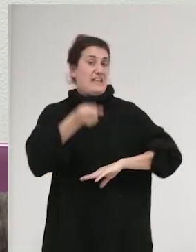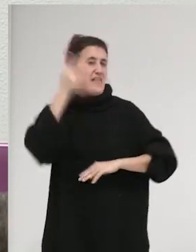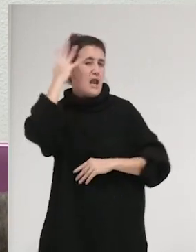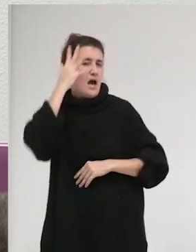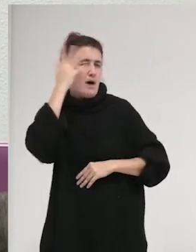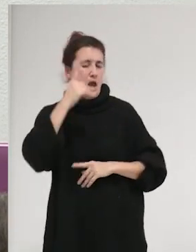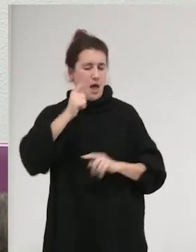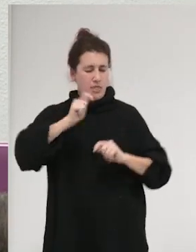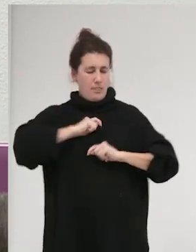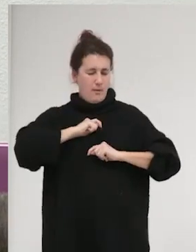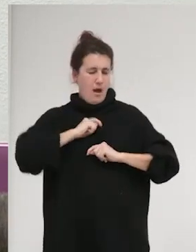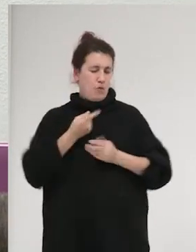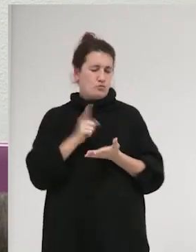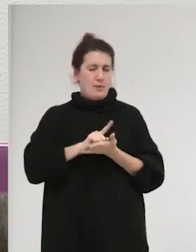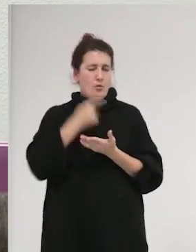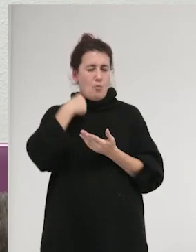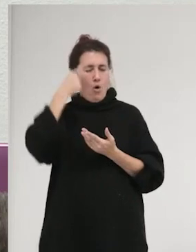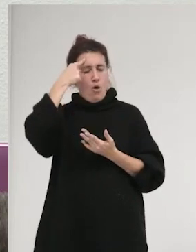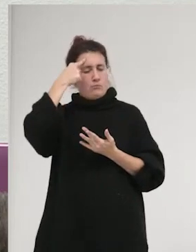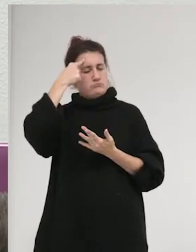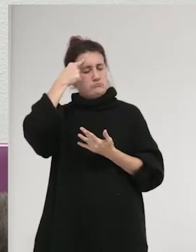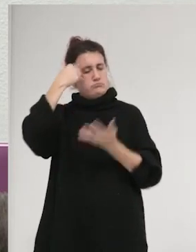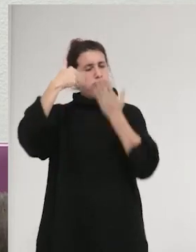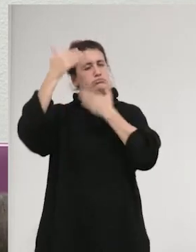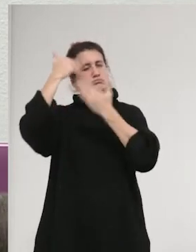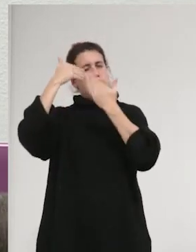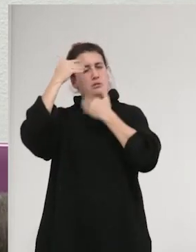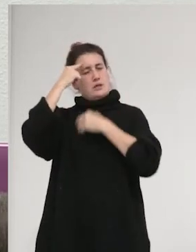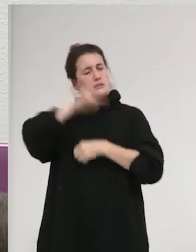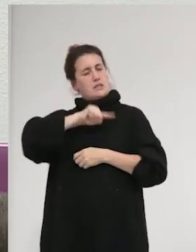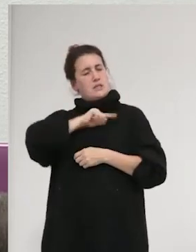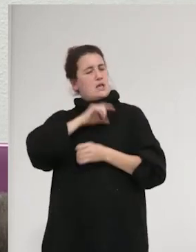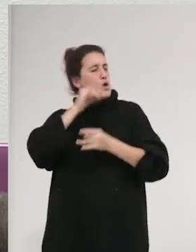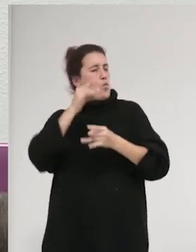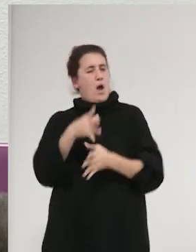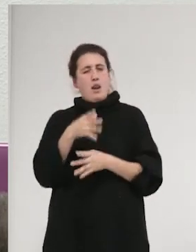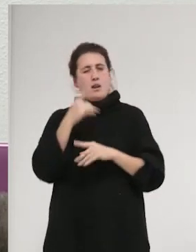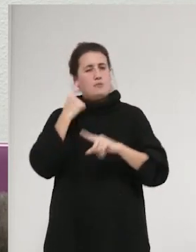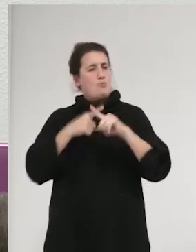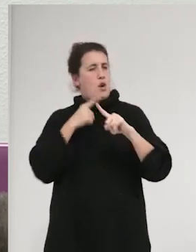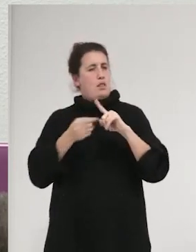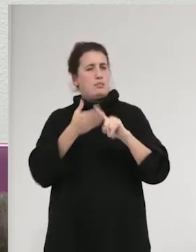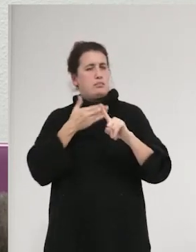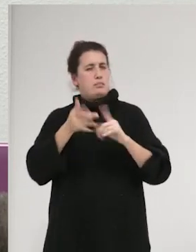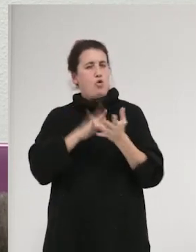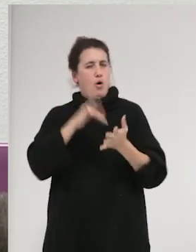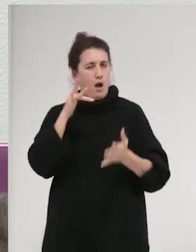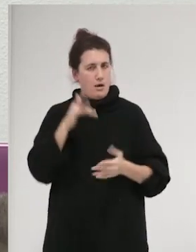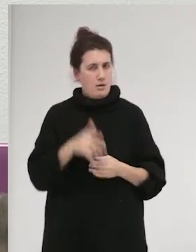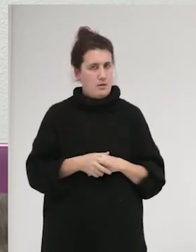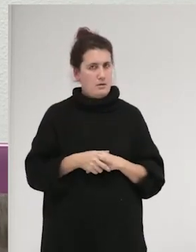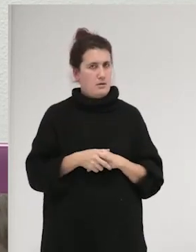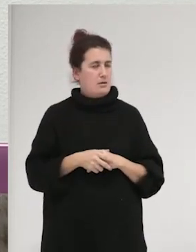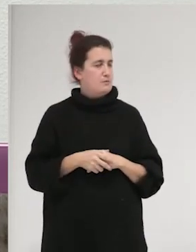había vuelto a hacer sentir como si hubiera vuelto a ser agredida.